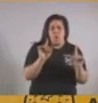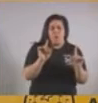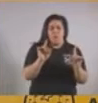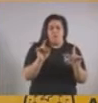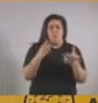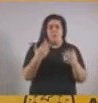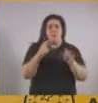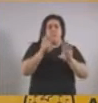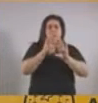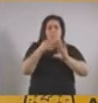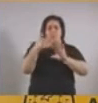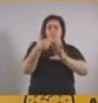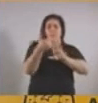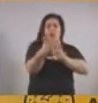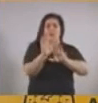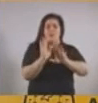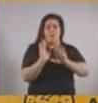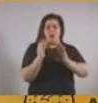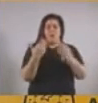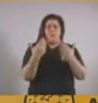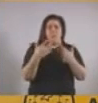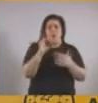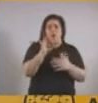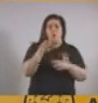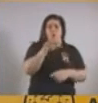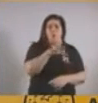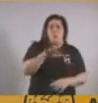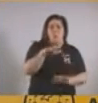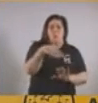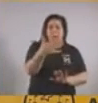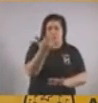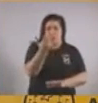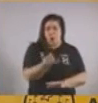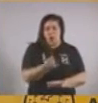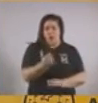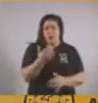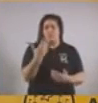de la puerta para afuera. O si en alguno tiene un patio o algún lugar al aire libre.